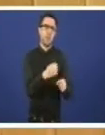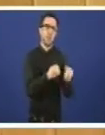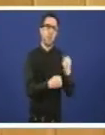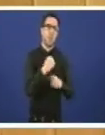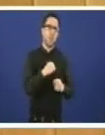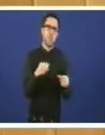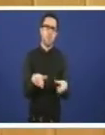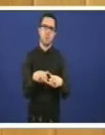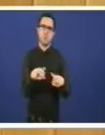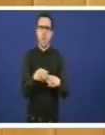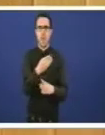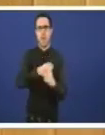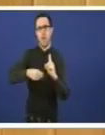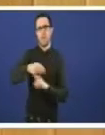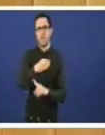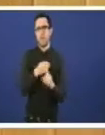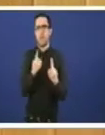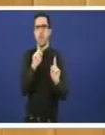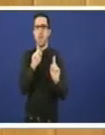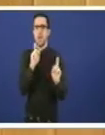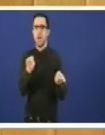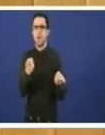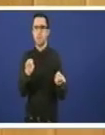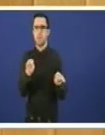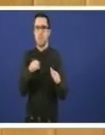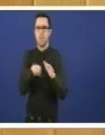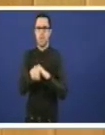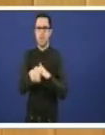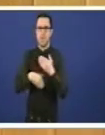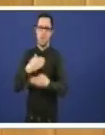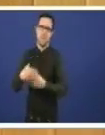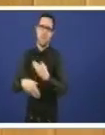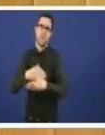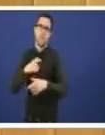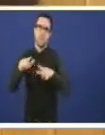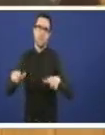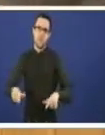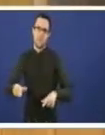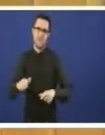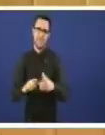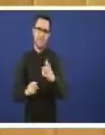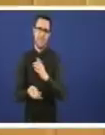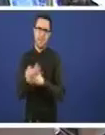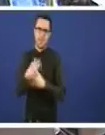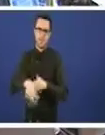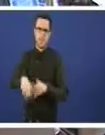se producirían no caso de prosperar a súa instalación no Irixo máis nada moitas gracias